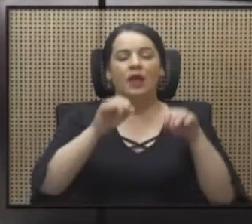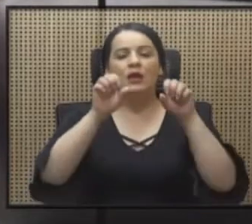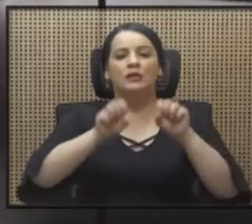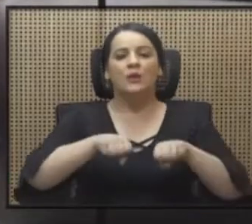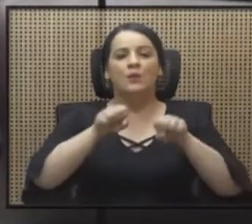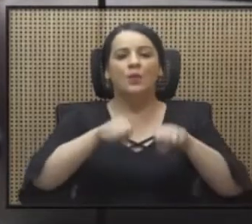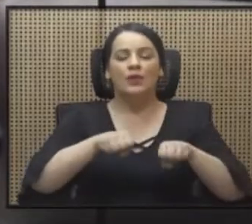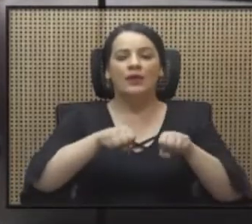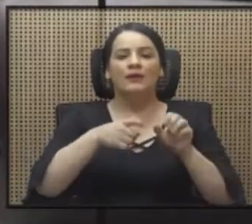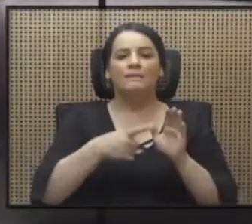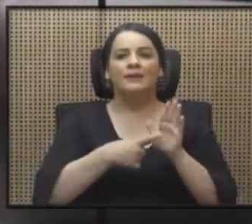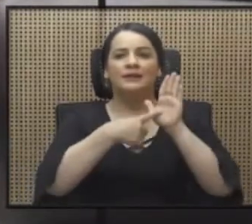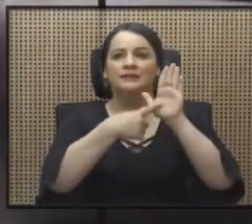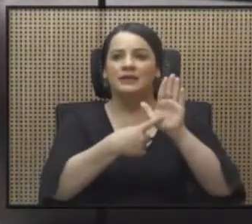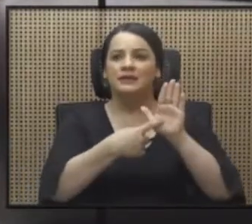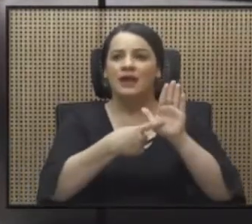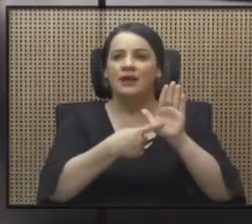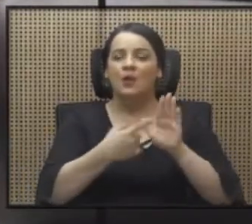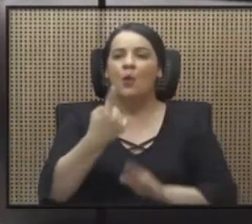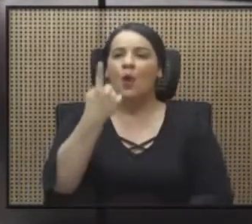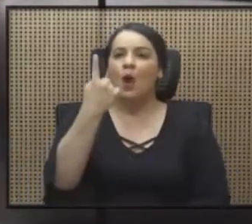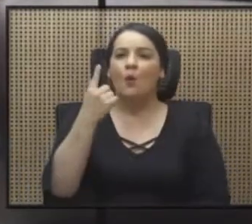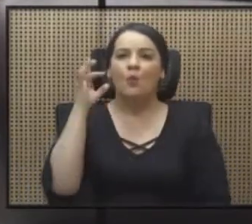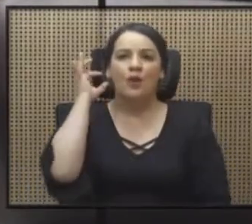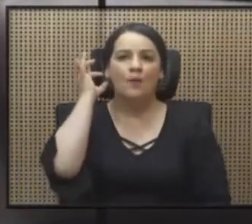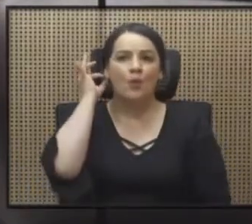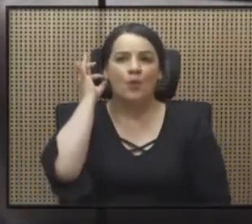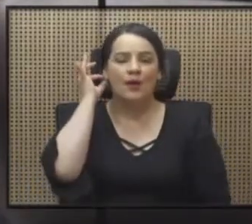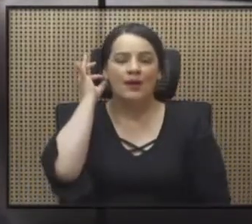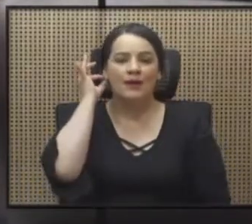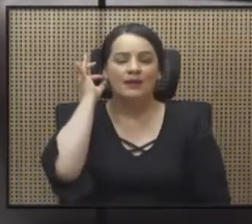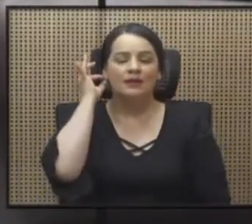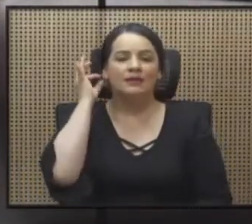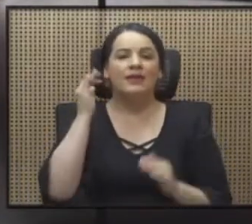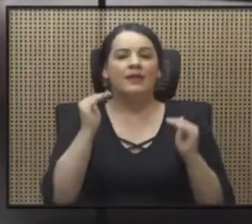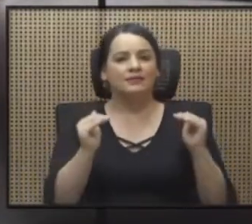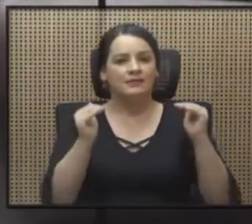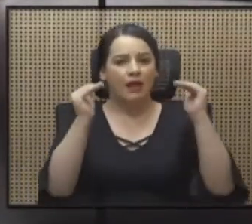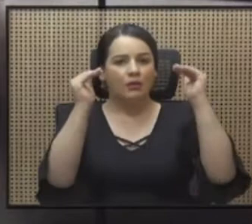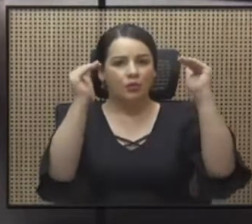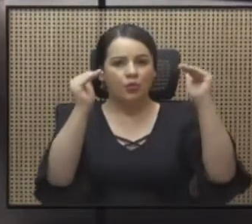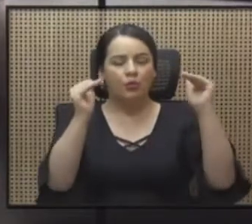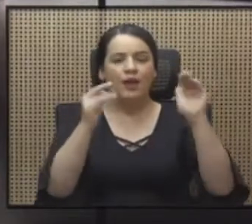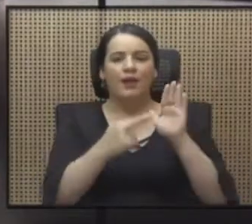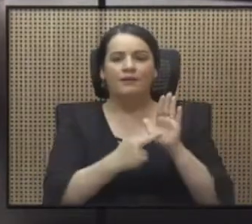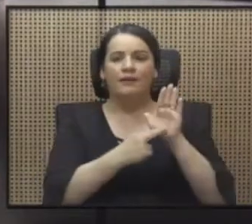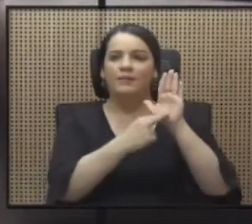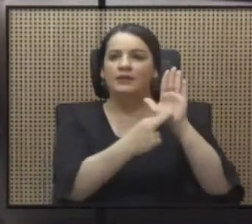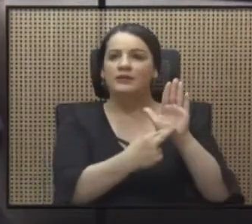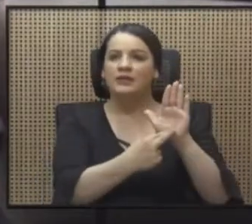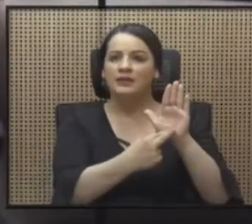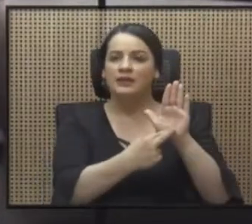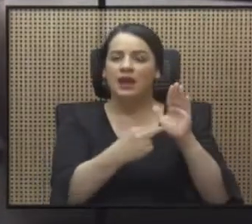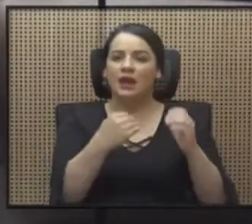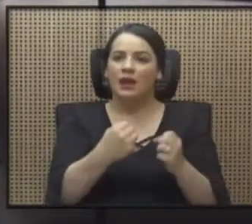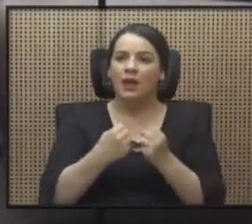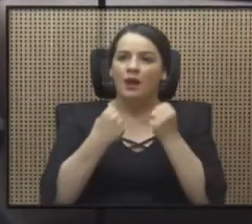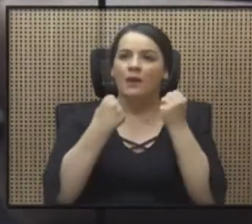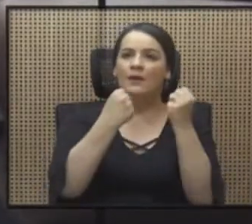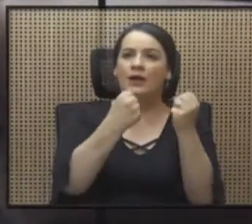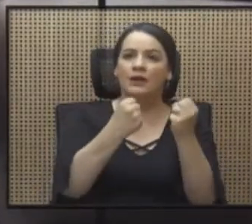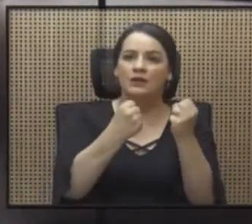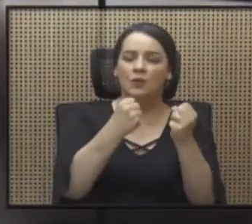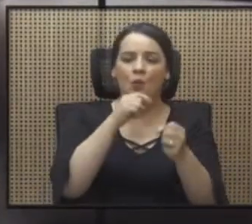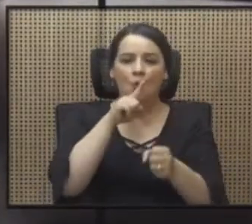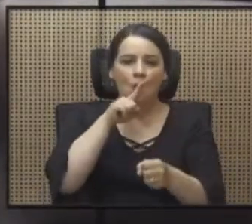presentarles a una mujer que está a la altura de representar la valentía, el